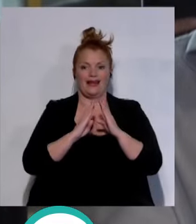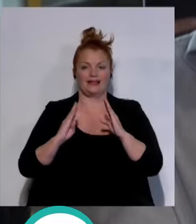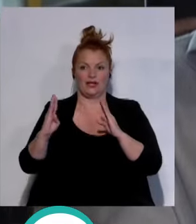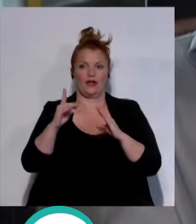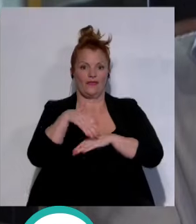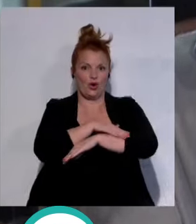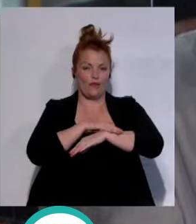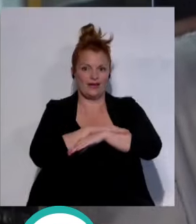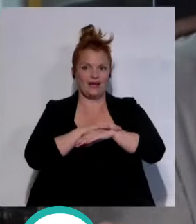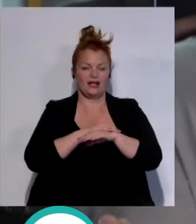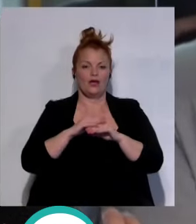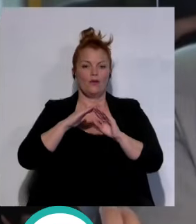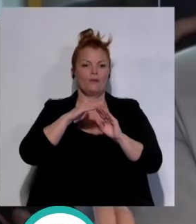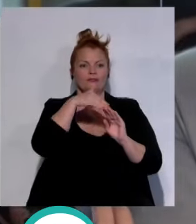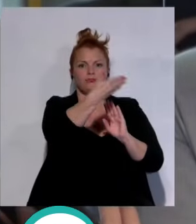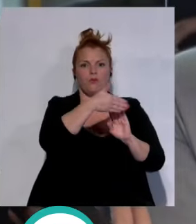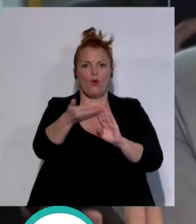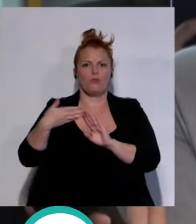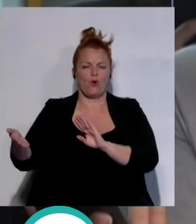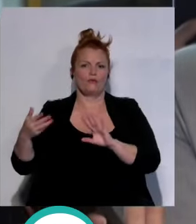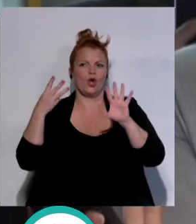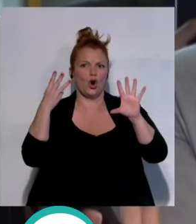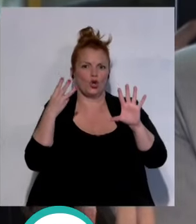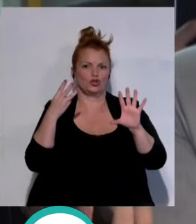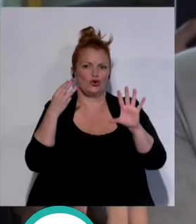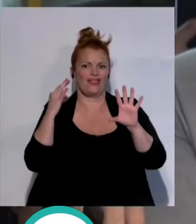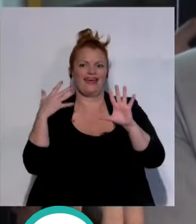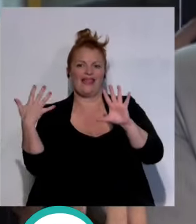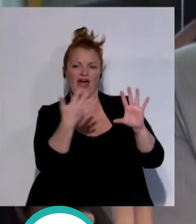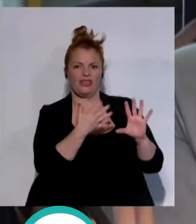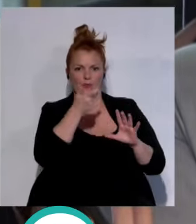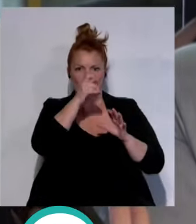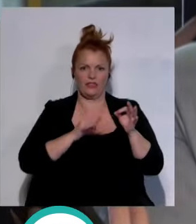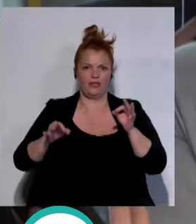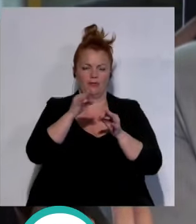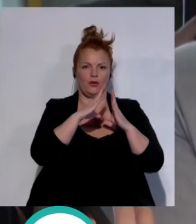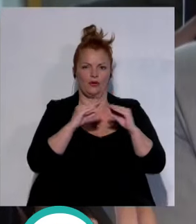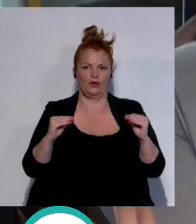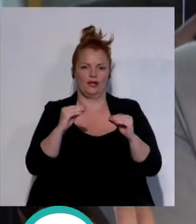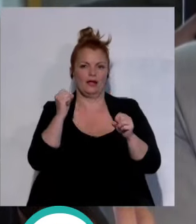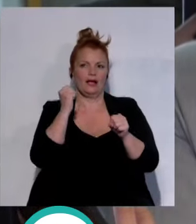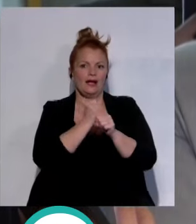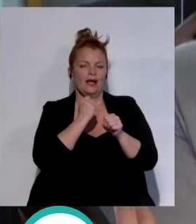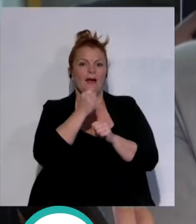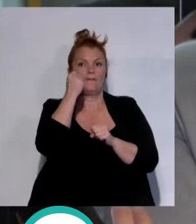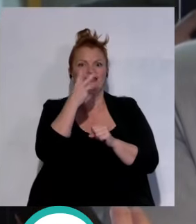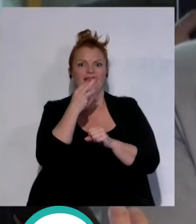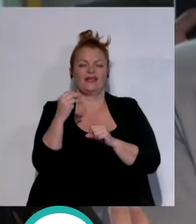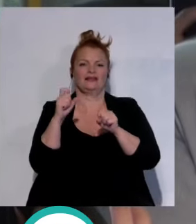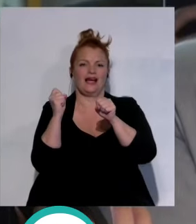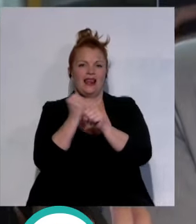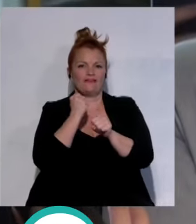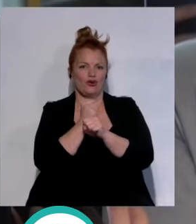a 8 de cada 10 municipios de Andalucía y que pone en riesgo ni más ni menos que la labor de 1.300 entidades de reparto de alimentos